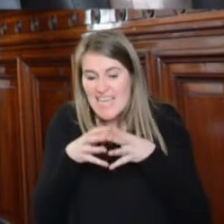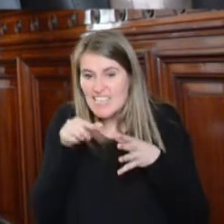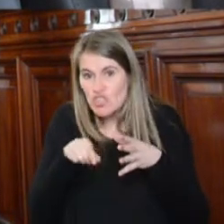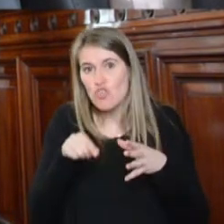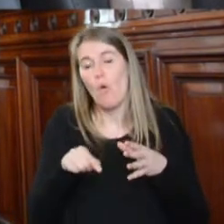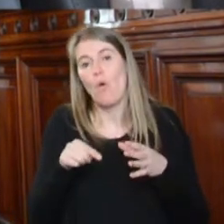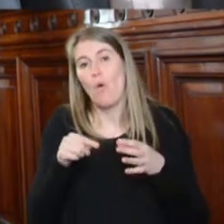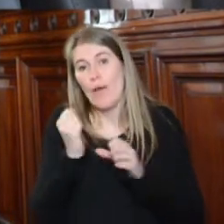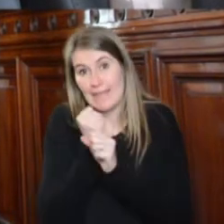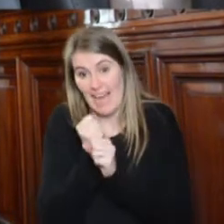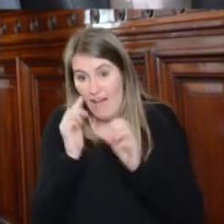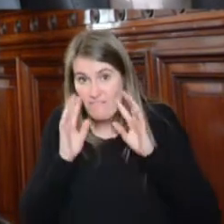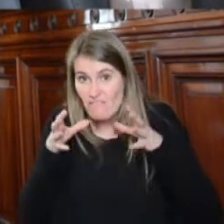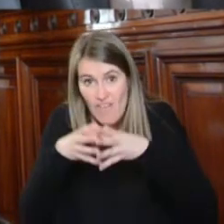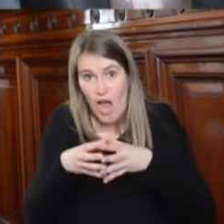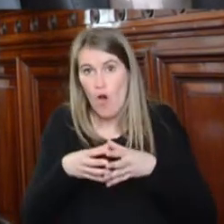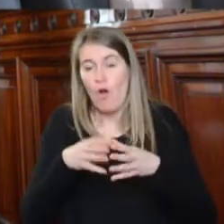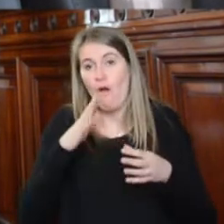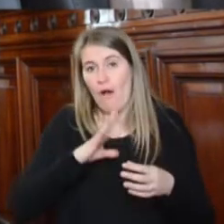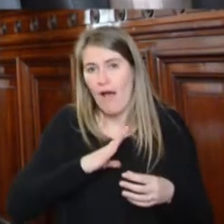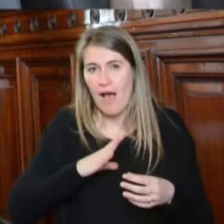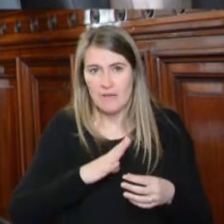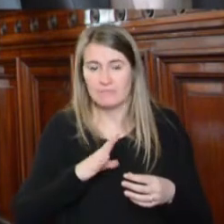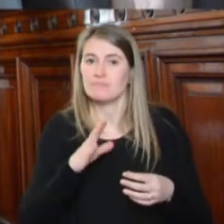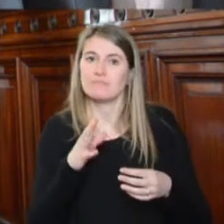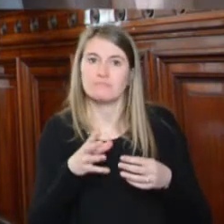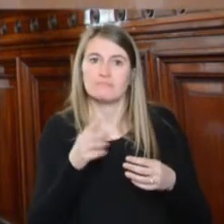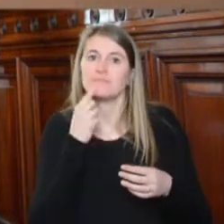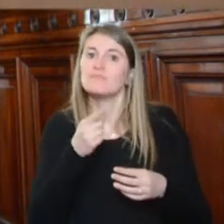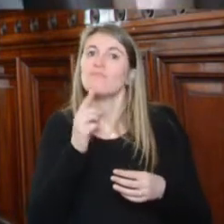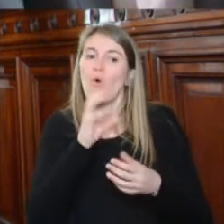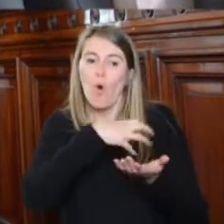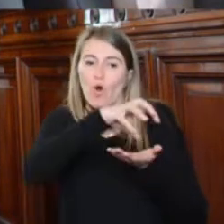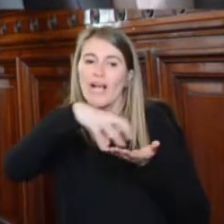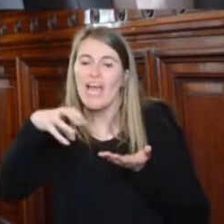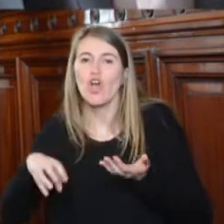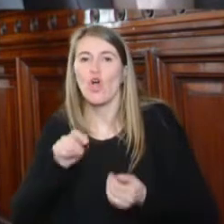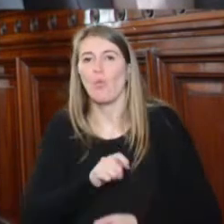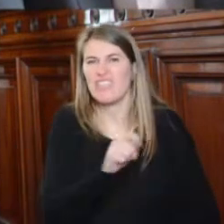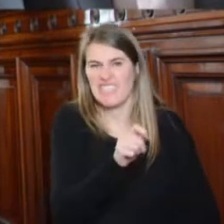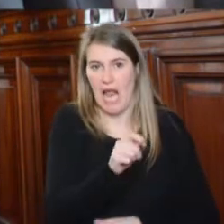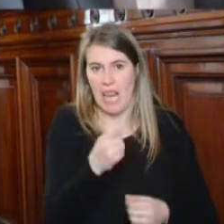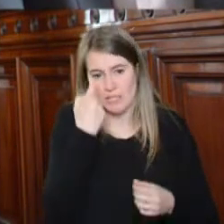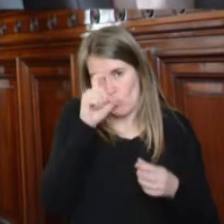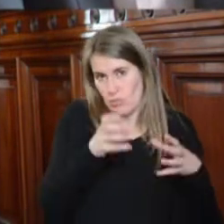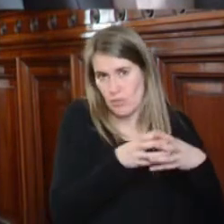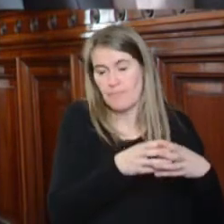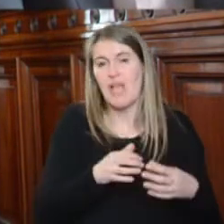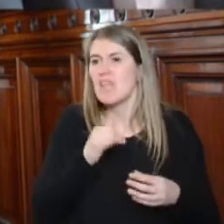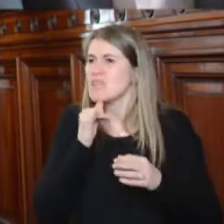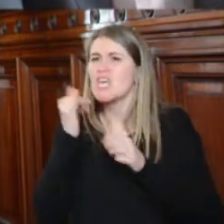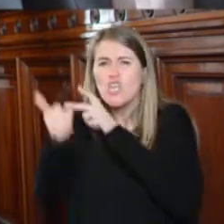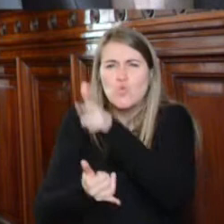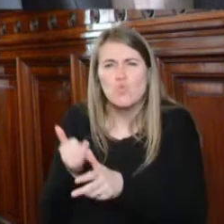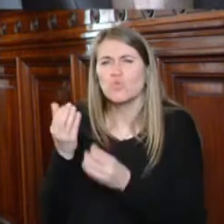constituyendo un avance indebido sobre las atribuciones constitucionales de los órganos judiciales. Las denuncias y hostigamientos del